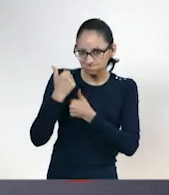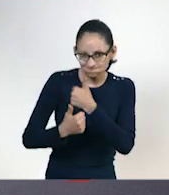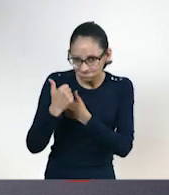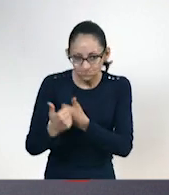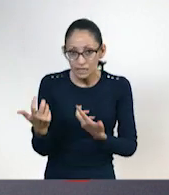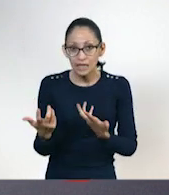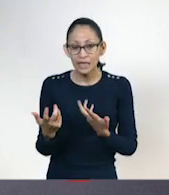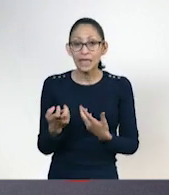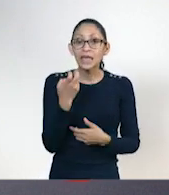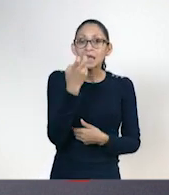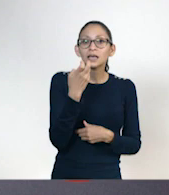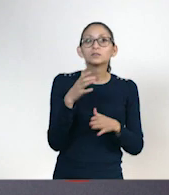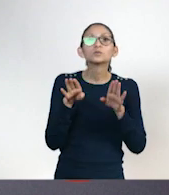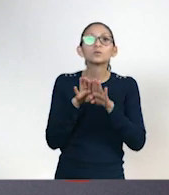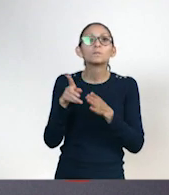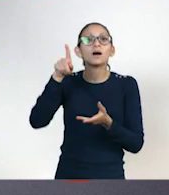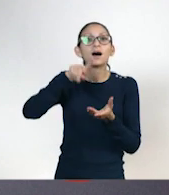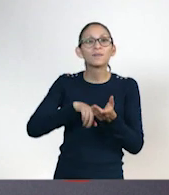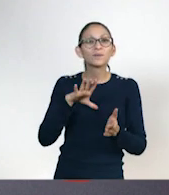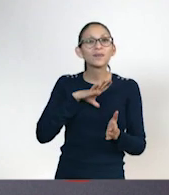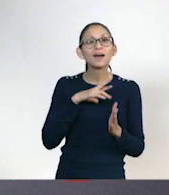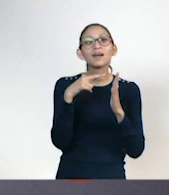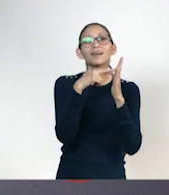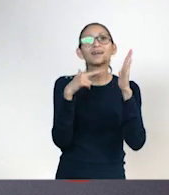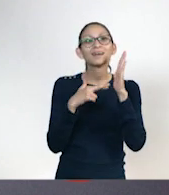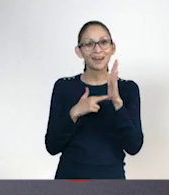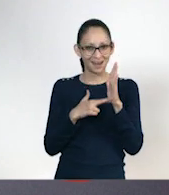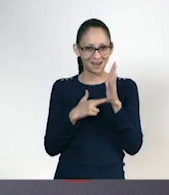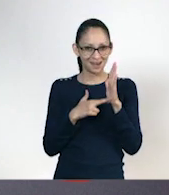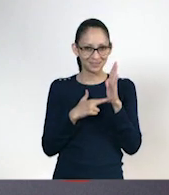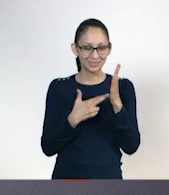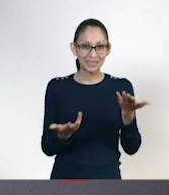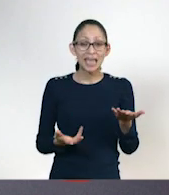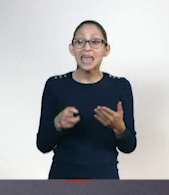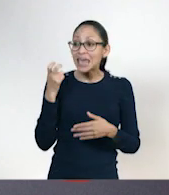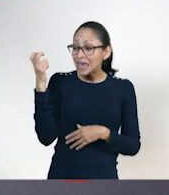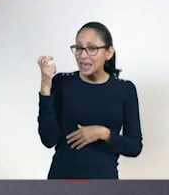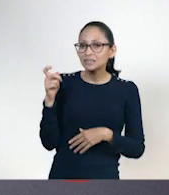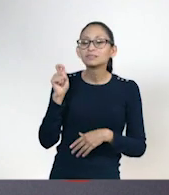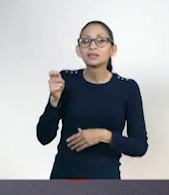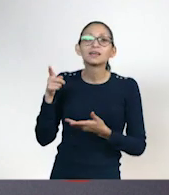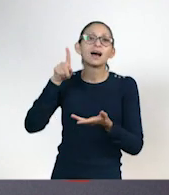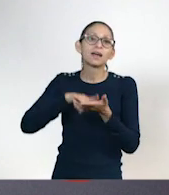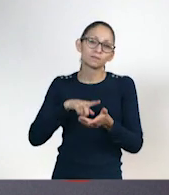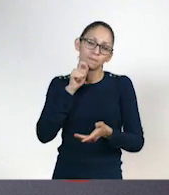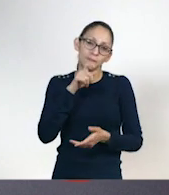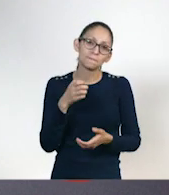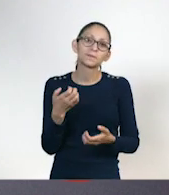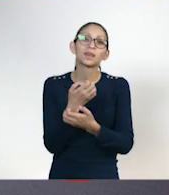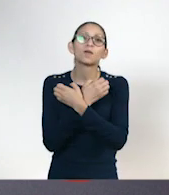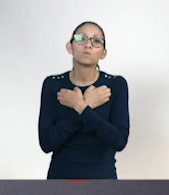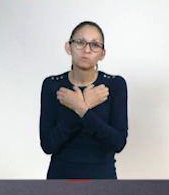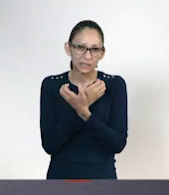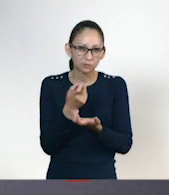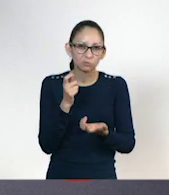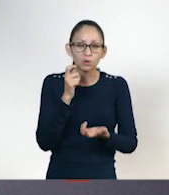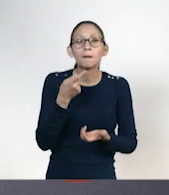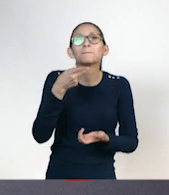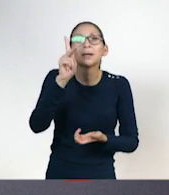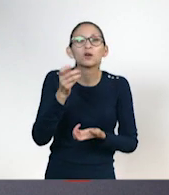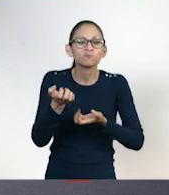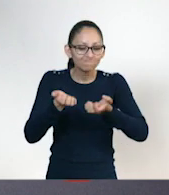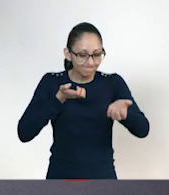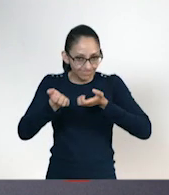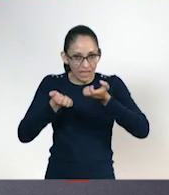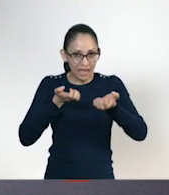está gobernada por reglas institucionalizadas. Además, es un medio de la educación física para el desarrollo armónico integral